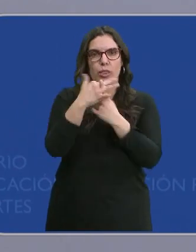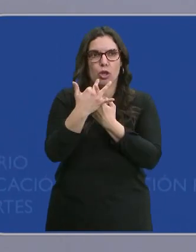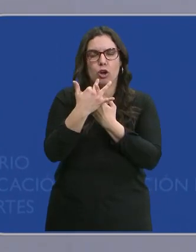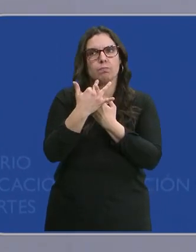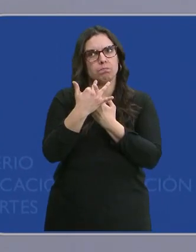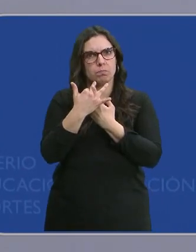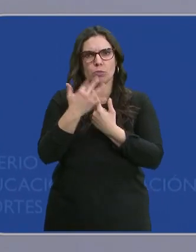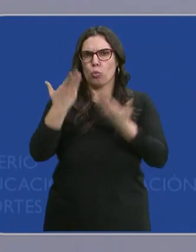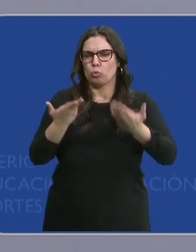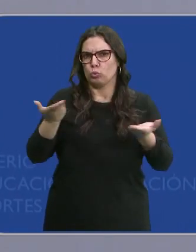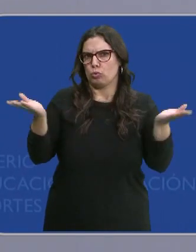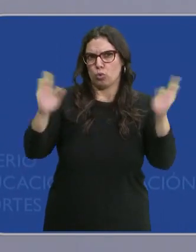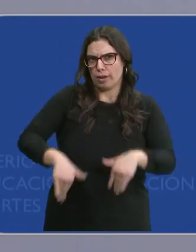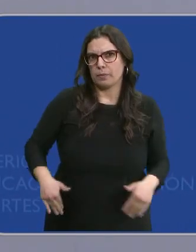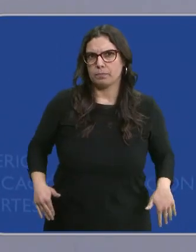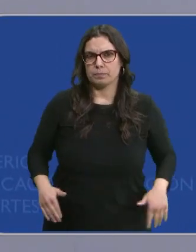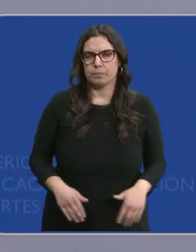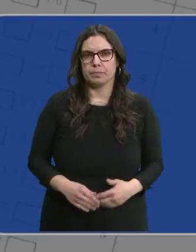profundamente injusta.